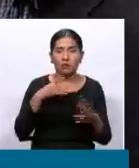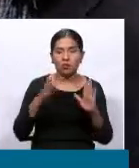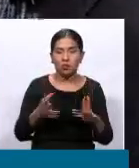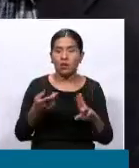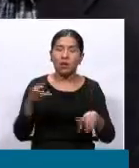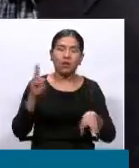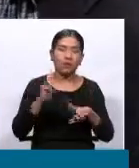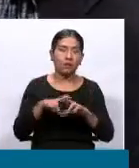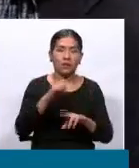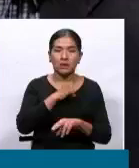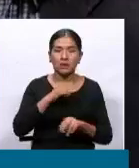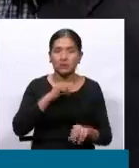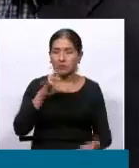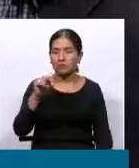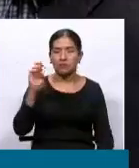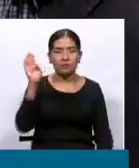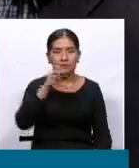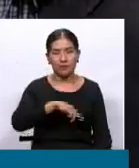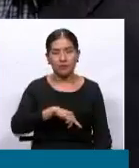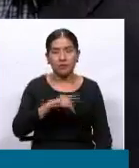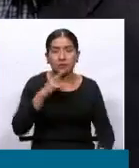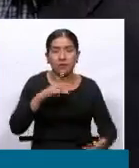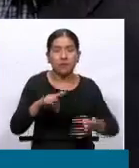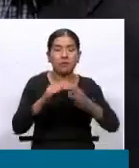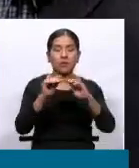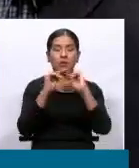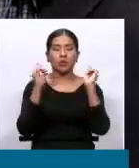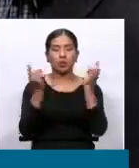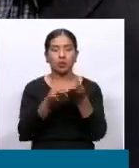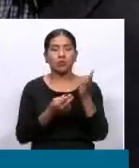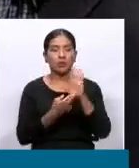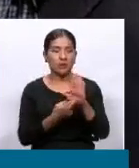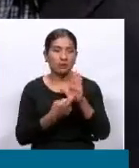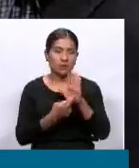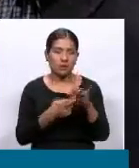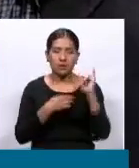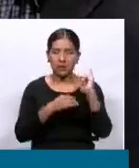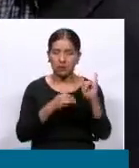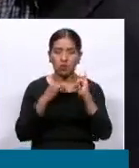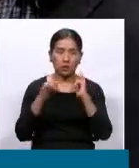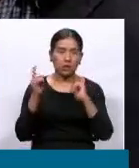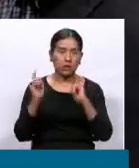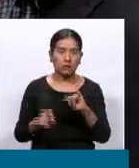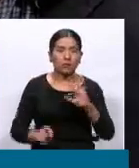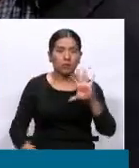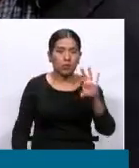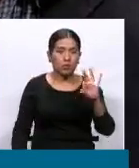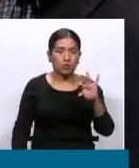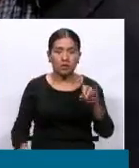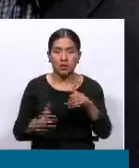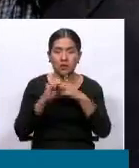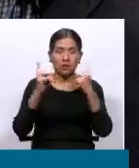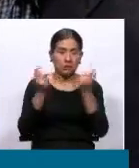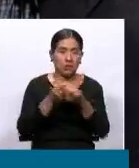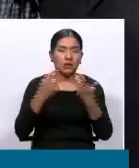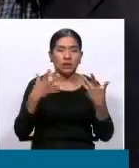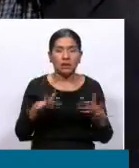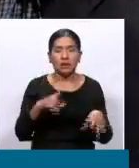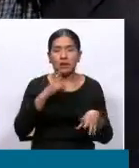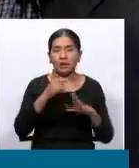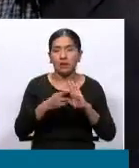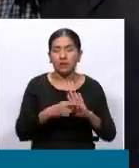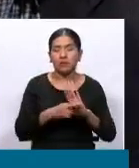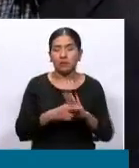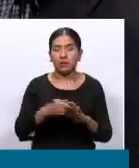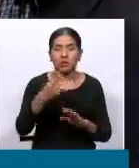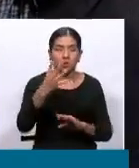Falso. La Cámara Alta es una cámara de representación igualitaria. Los nueve departamentos están representados con